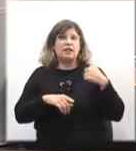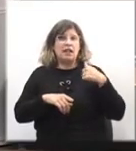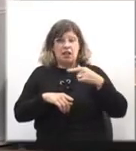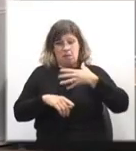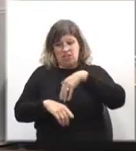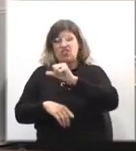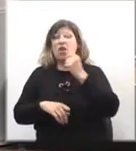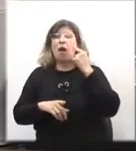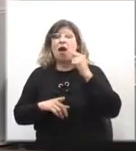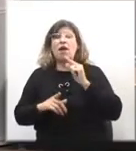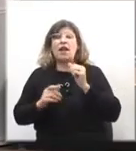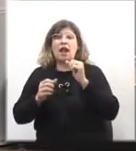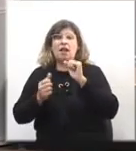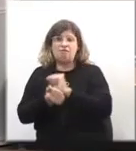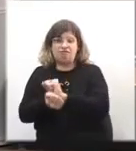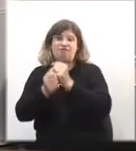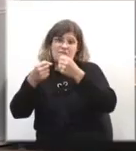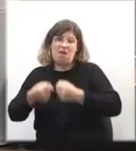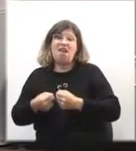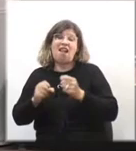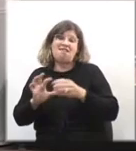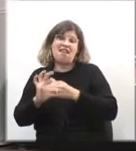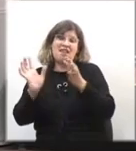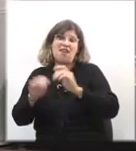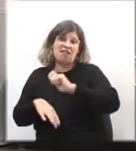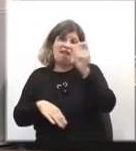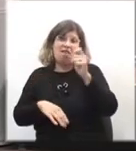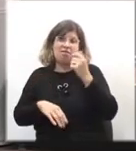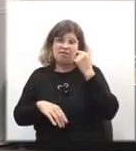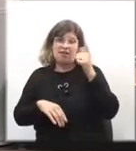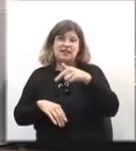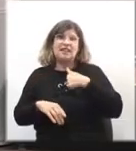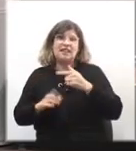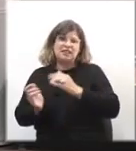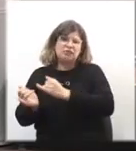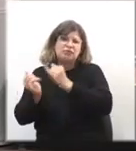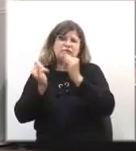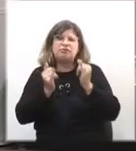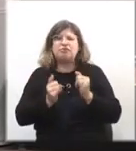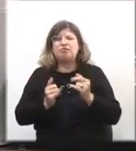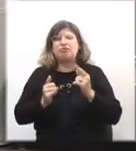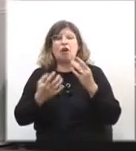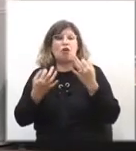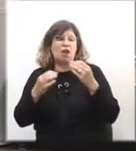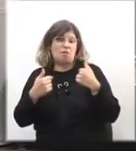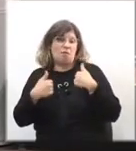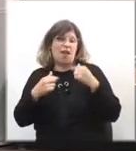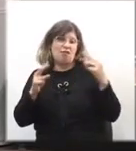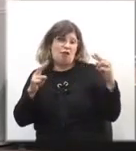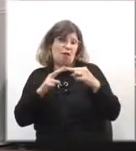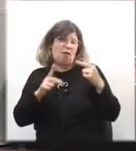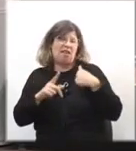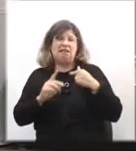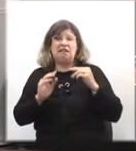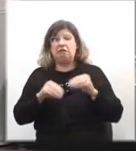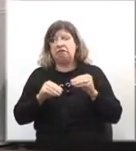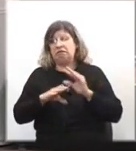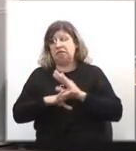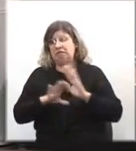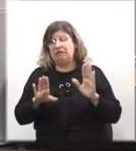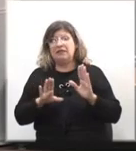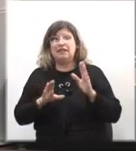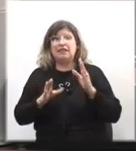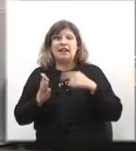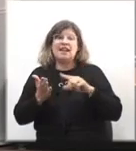ir al penal de libertad, principalmente porque ese día estaba todo el día con mi hermano a quien veía con poca frecuencia y además